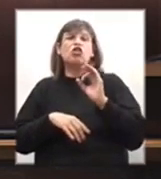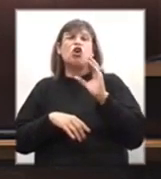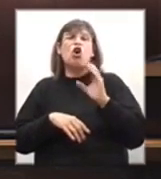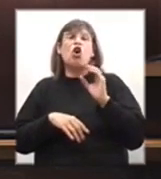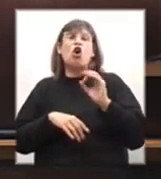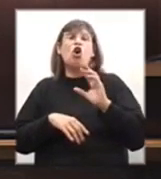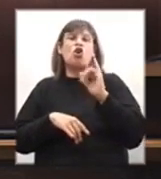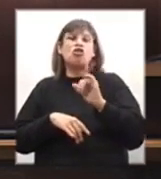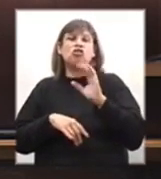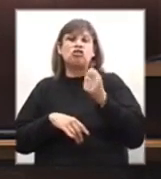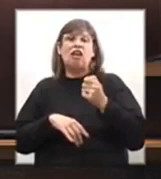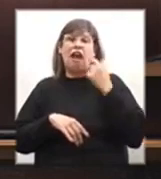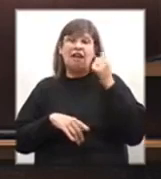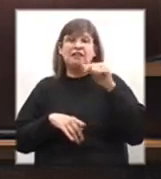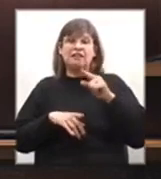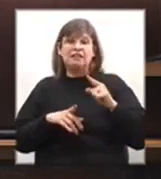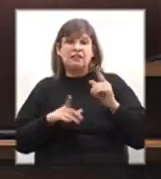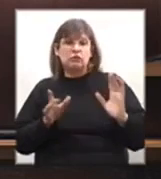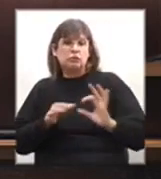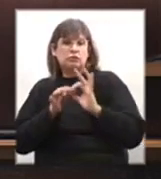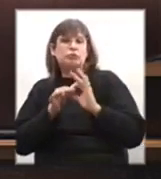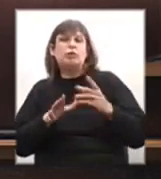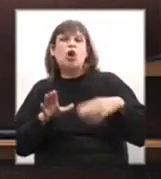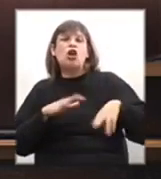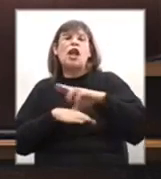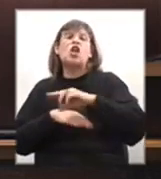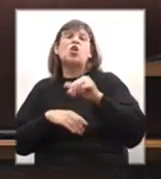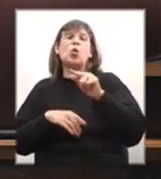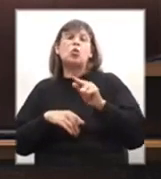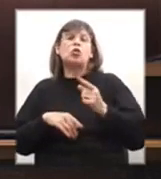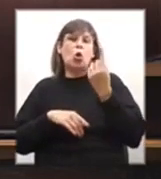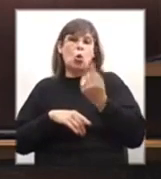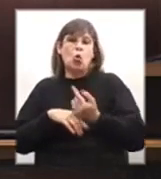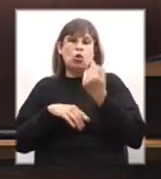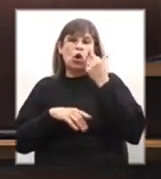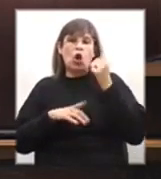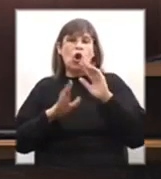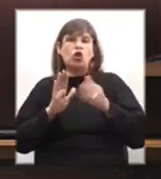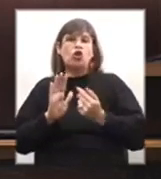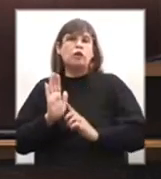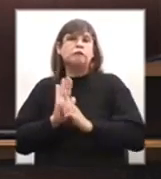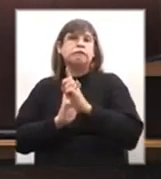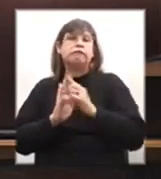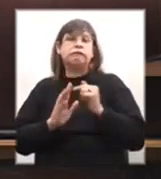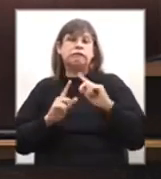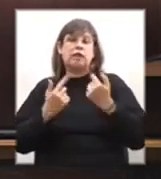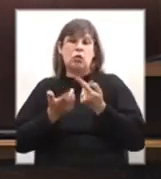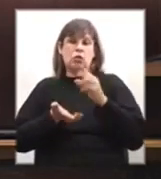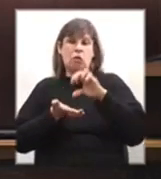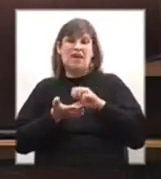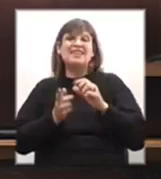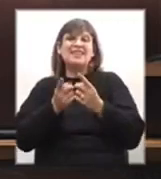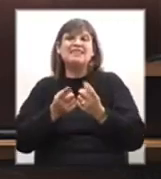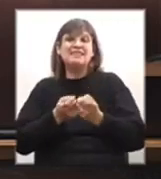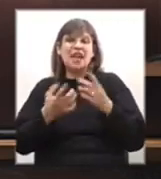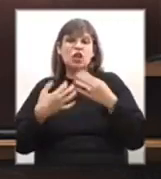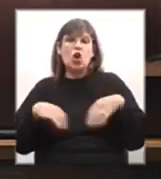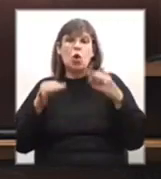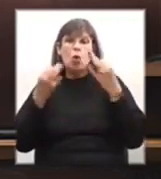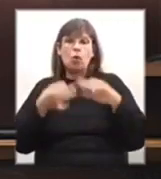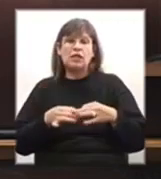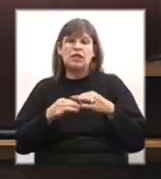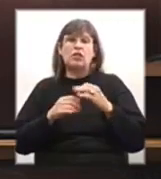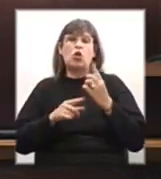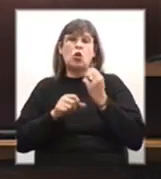es un corredor que une la ruta 1 con todo el litoral de nuestro país. Es necesario cumplir con